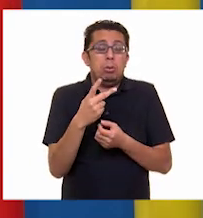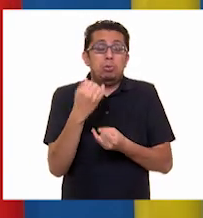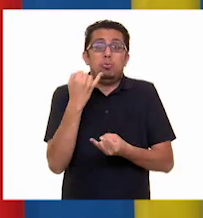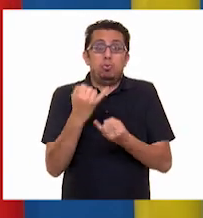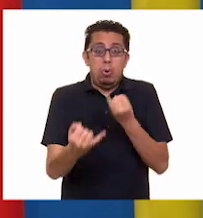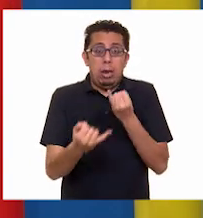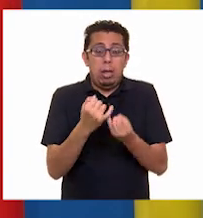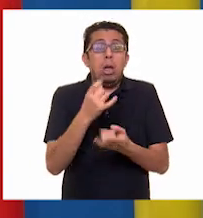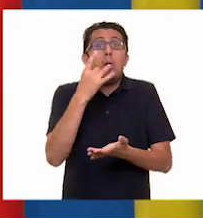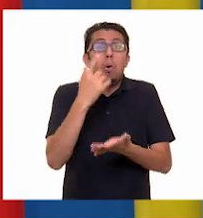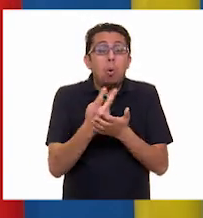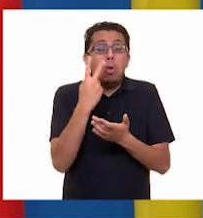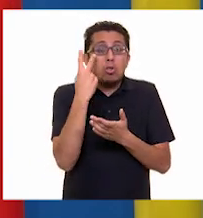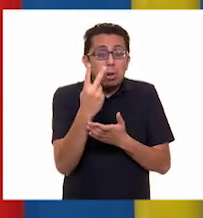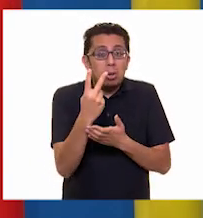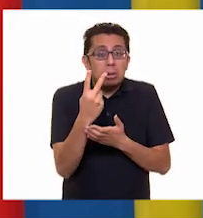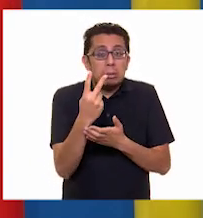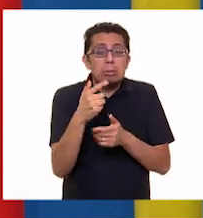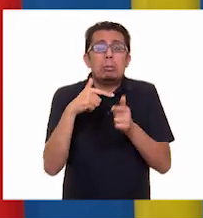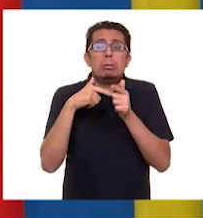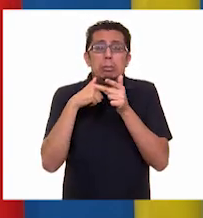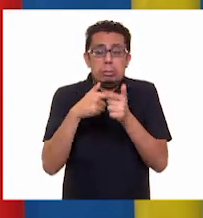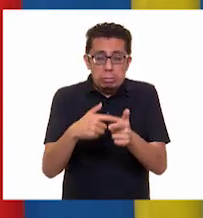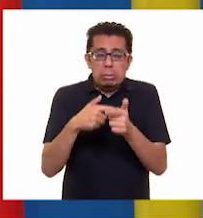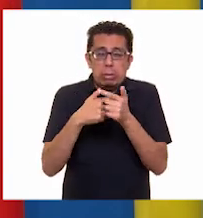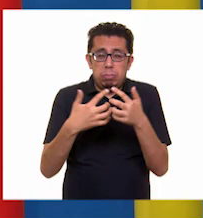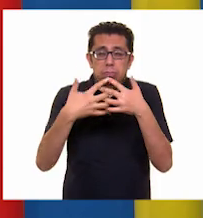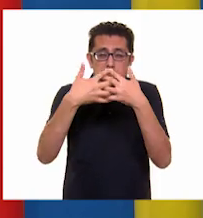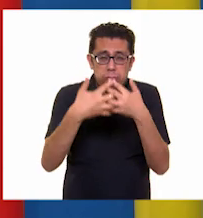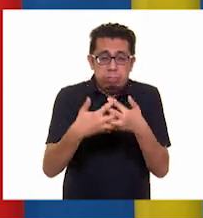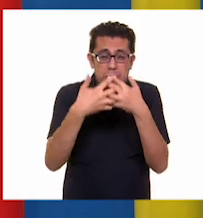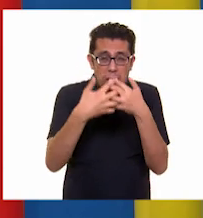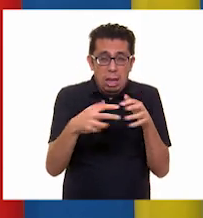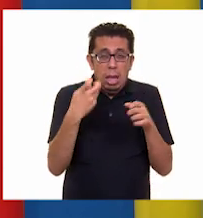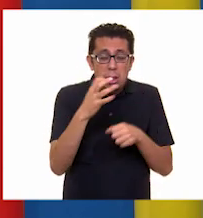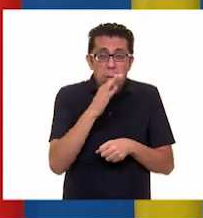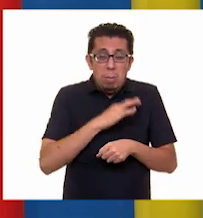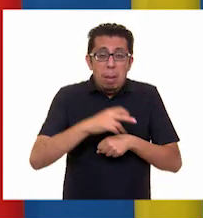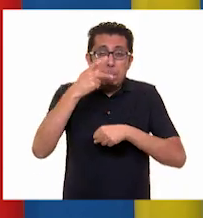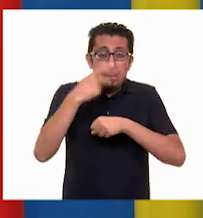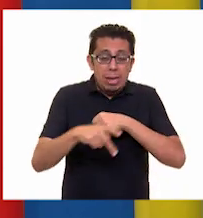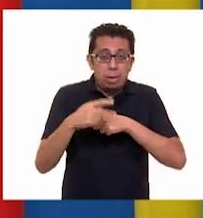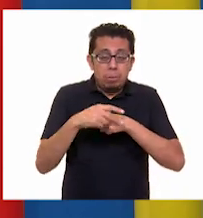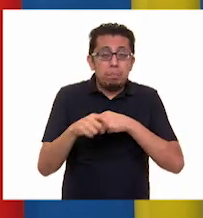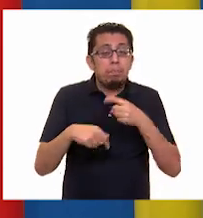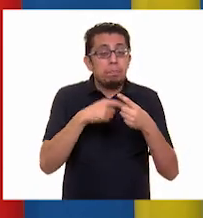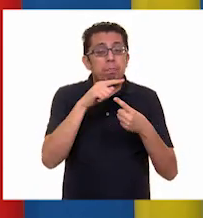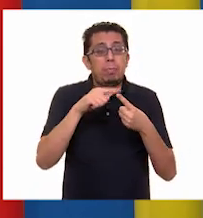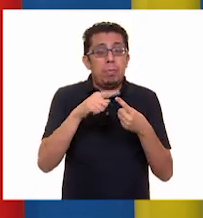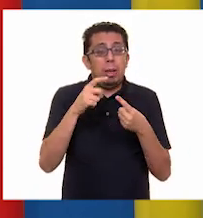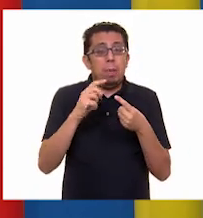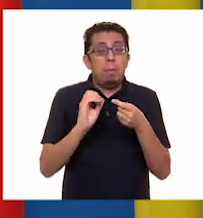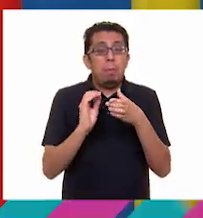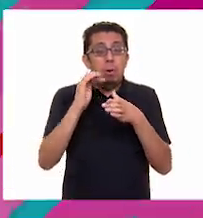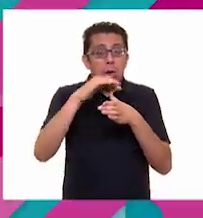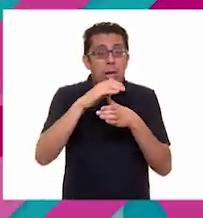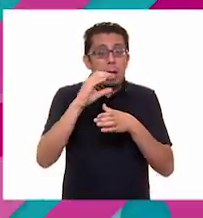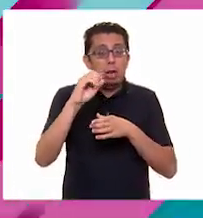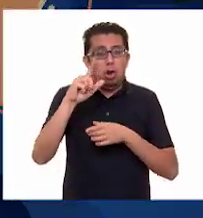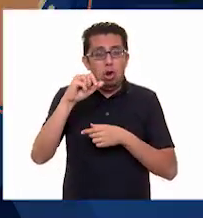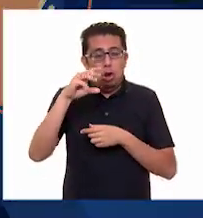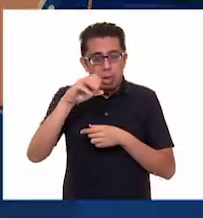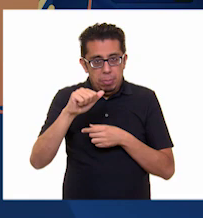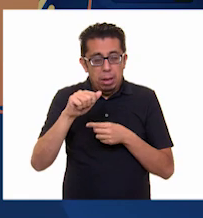tienen actividad que pueden representar un riesgo para la población. El volcán de Colima y el Popocatépetl.